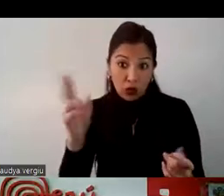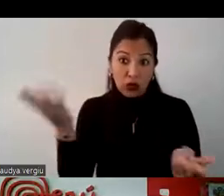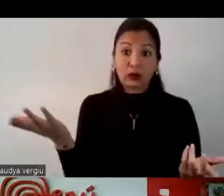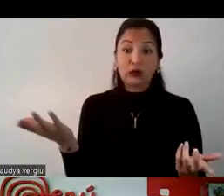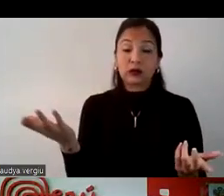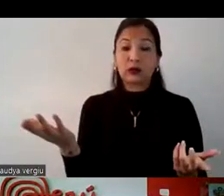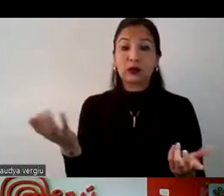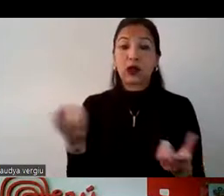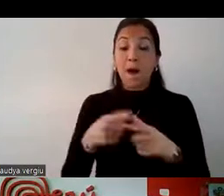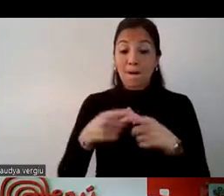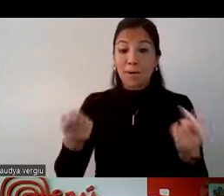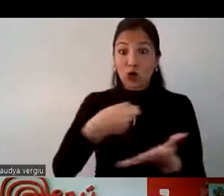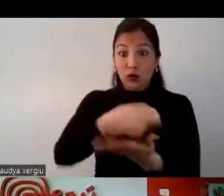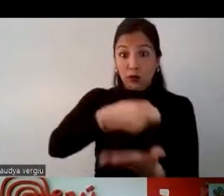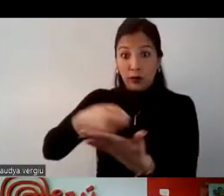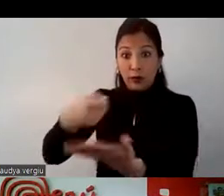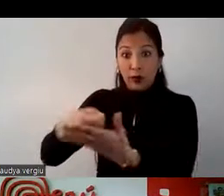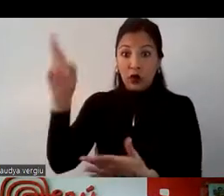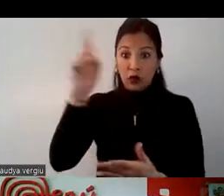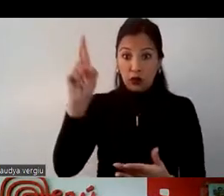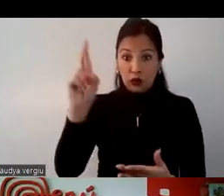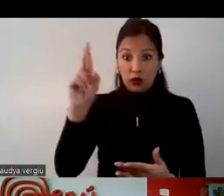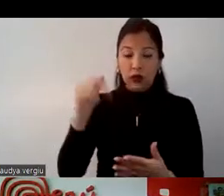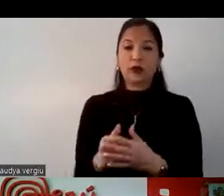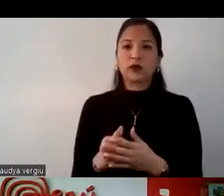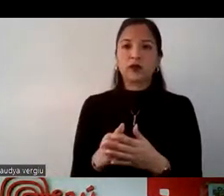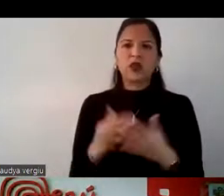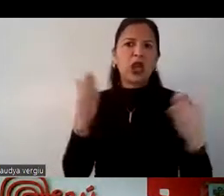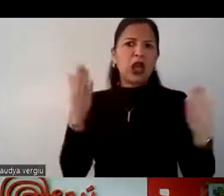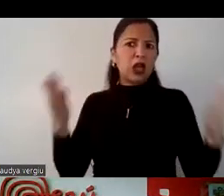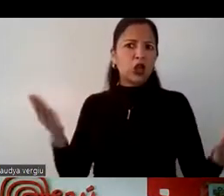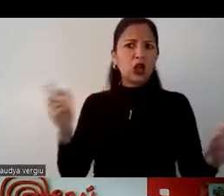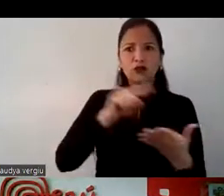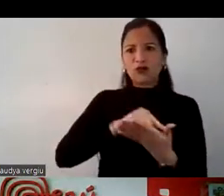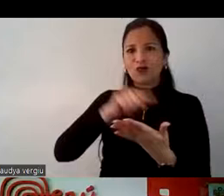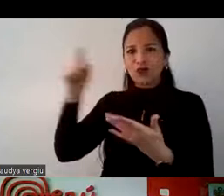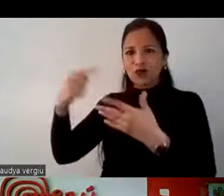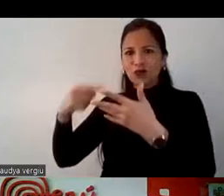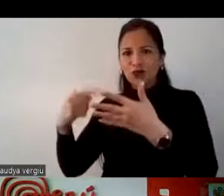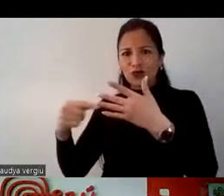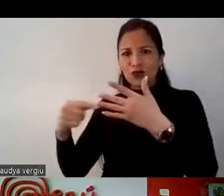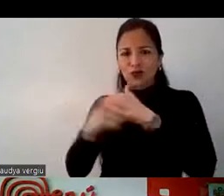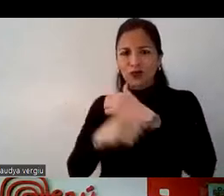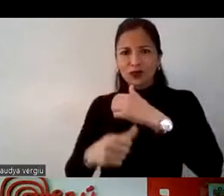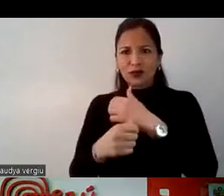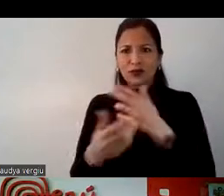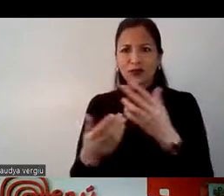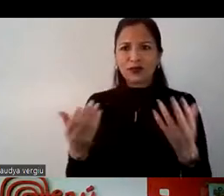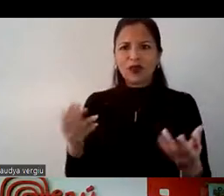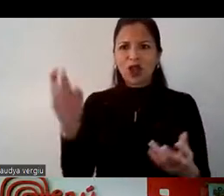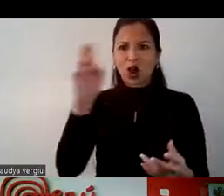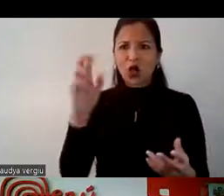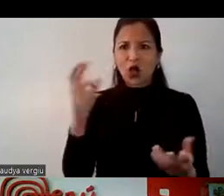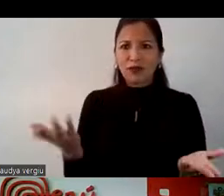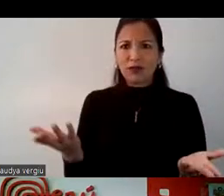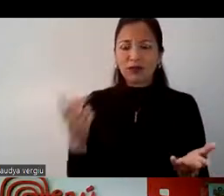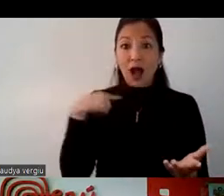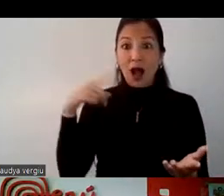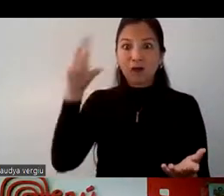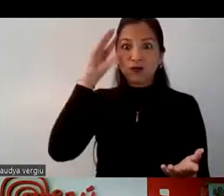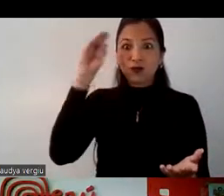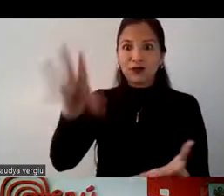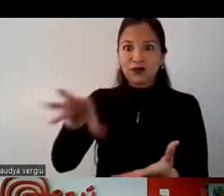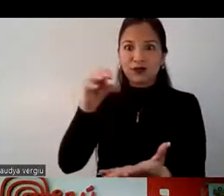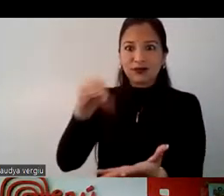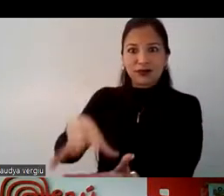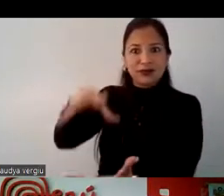como moneda local el dólar. Entonces, al viajar a otro destino, ellos se dan cuenta de que con el dólar pueden adquirir mucho